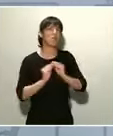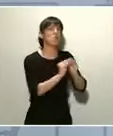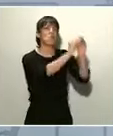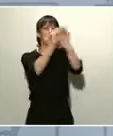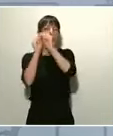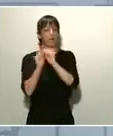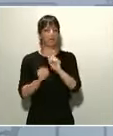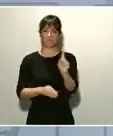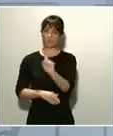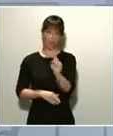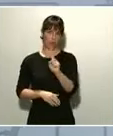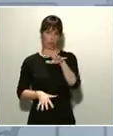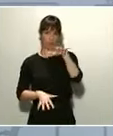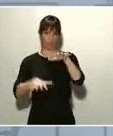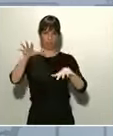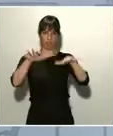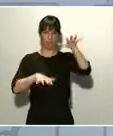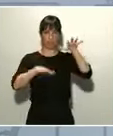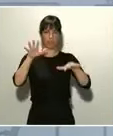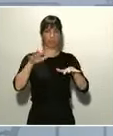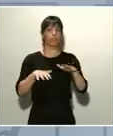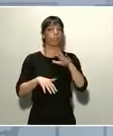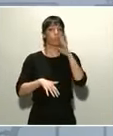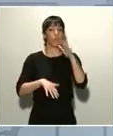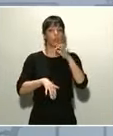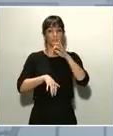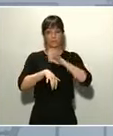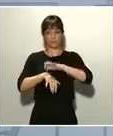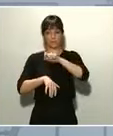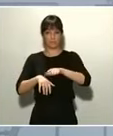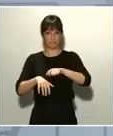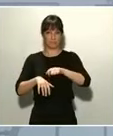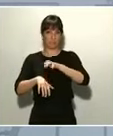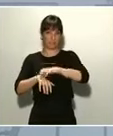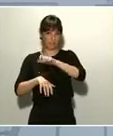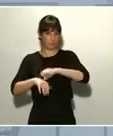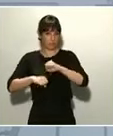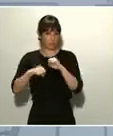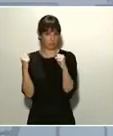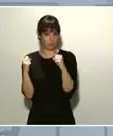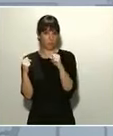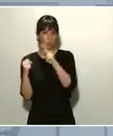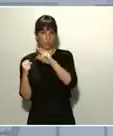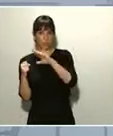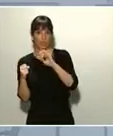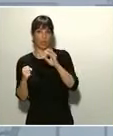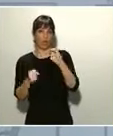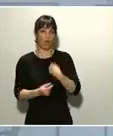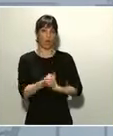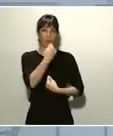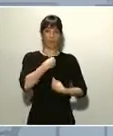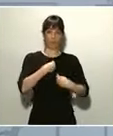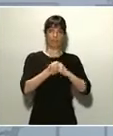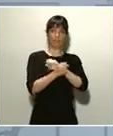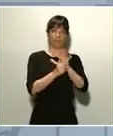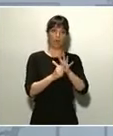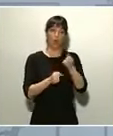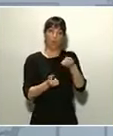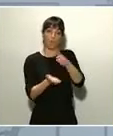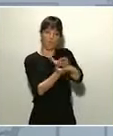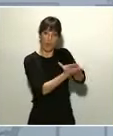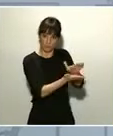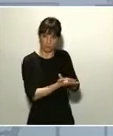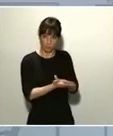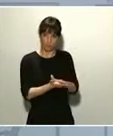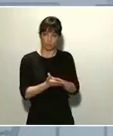refiere al número de personas infectadas como el de los enfermos ingresados en las luces y también al de fallecidos, los territorios que acusan